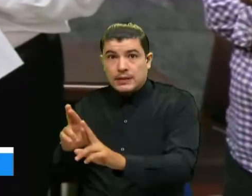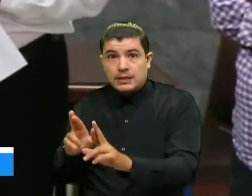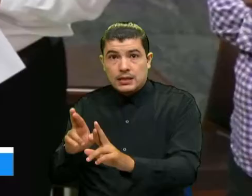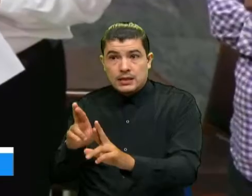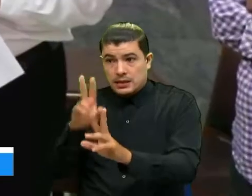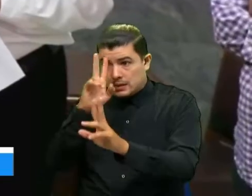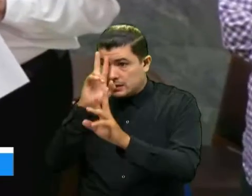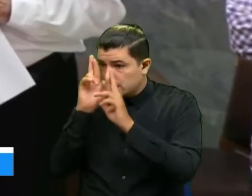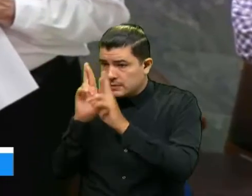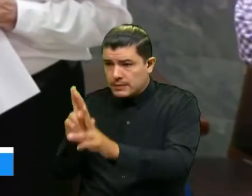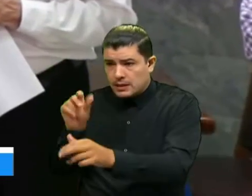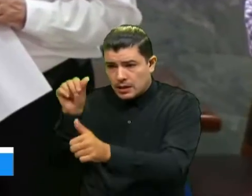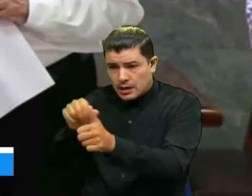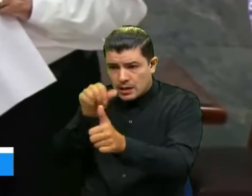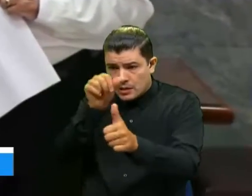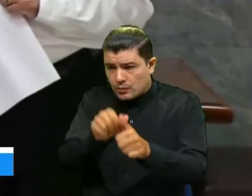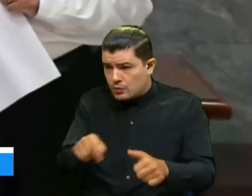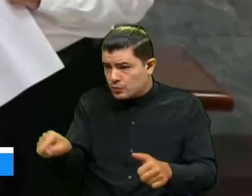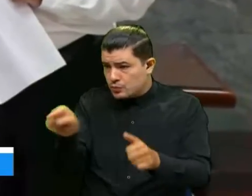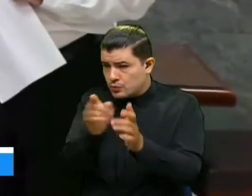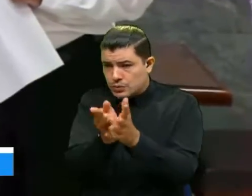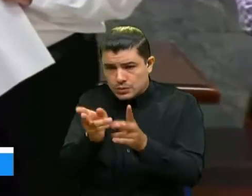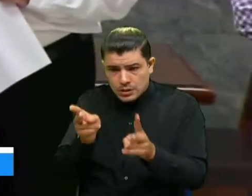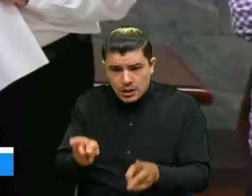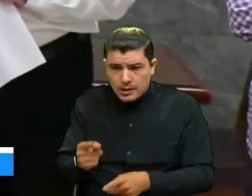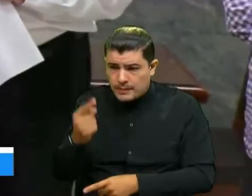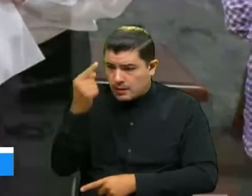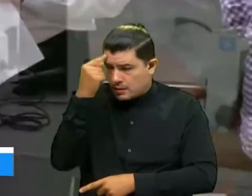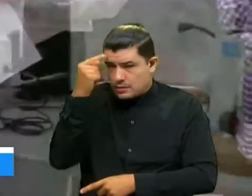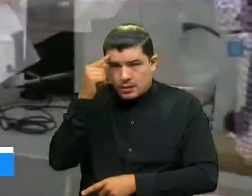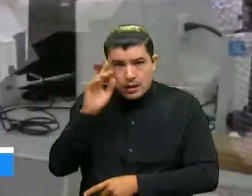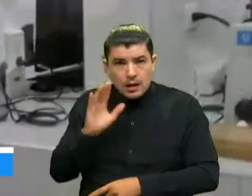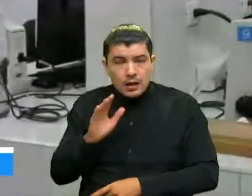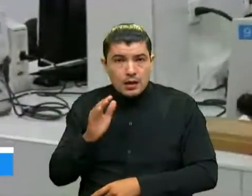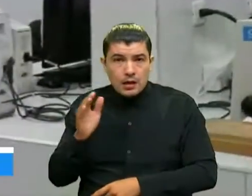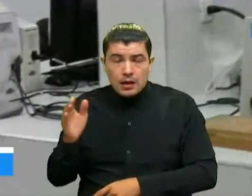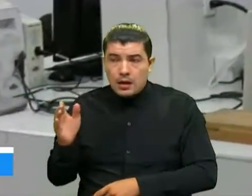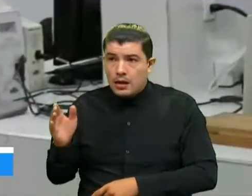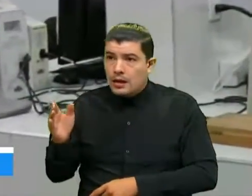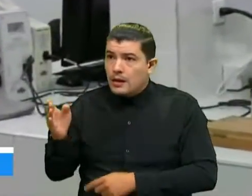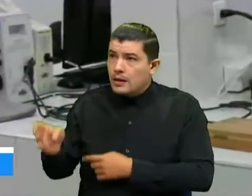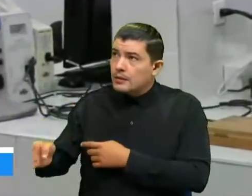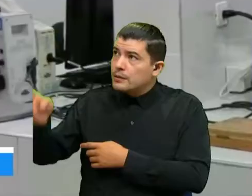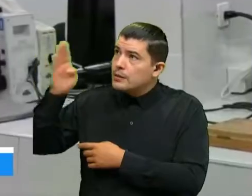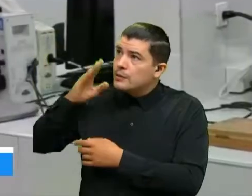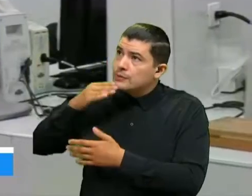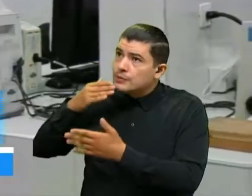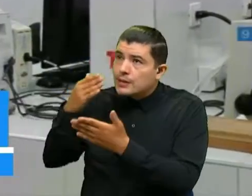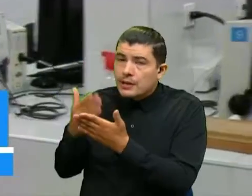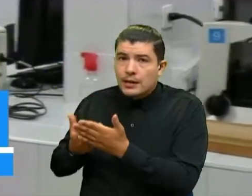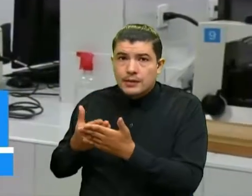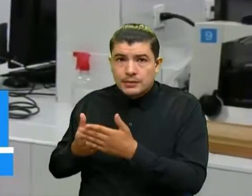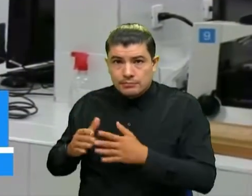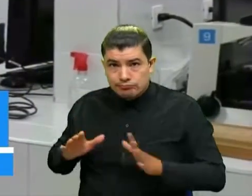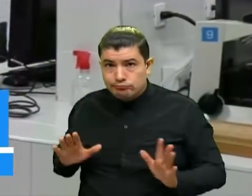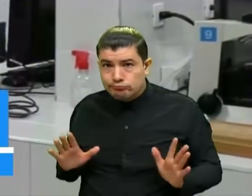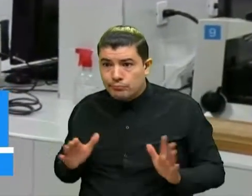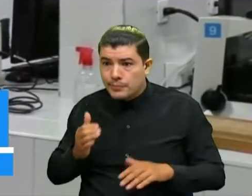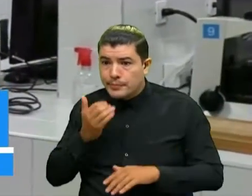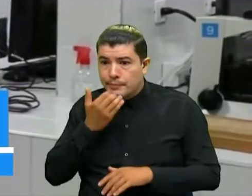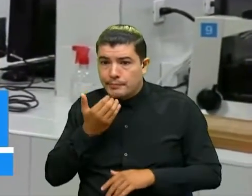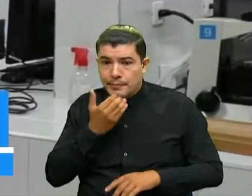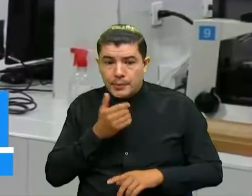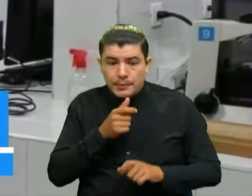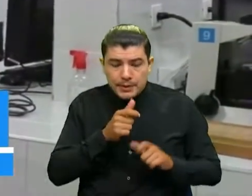convicciones de cada uno y si hay, a Dios gracias, insisto en Colombia un bajo porcentaje de gente